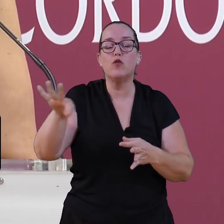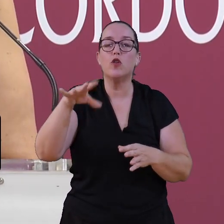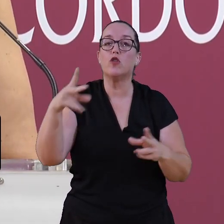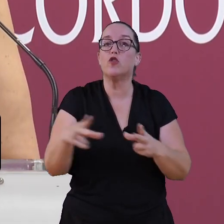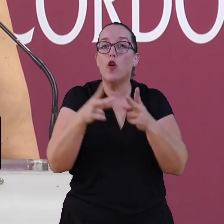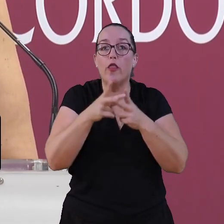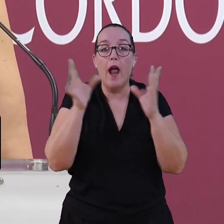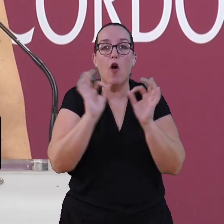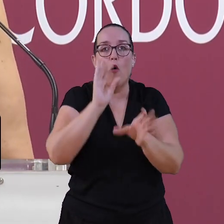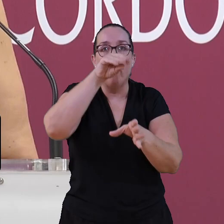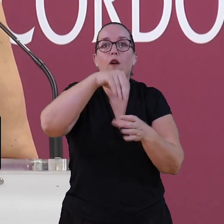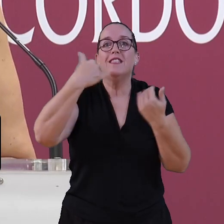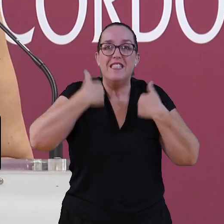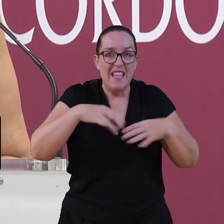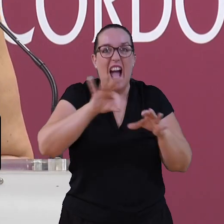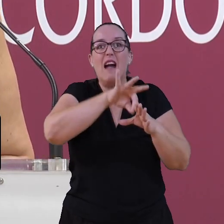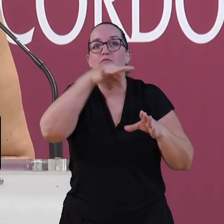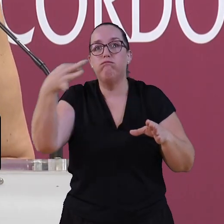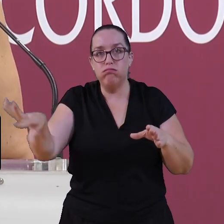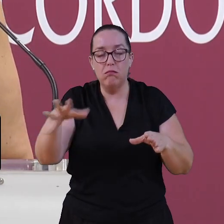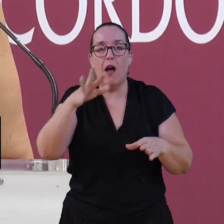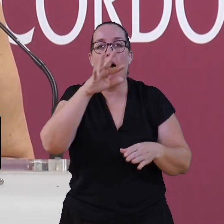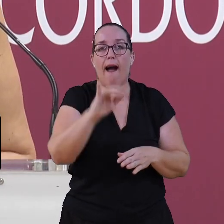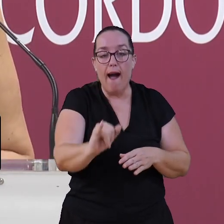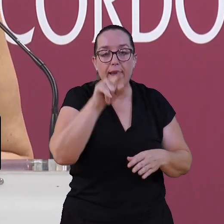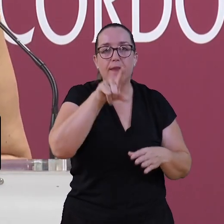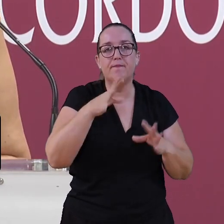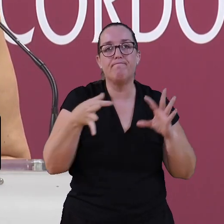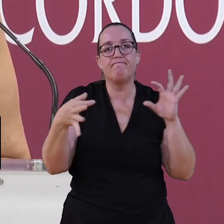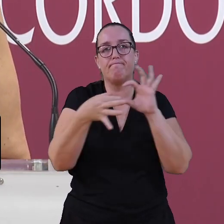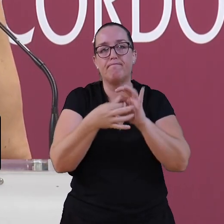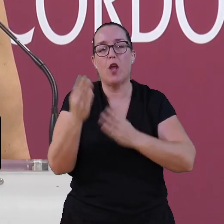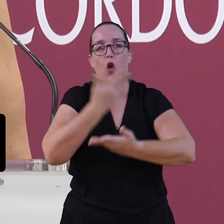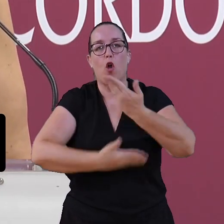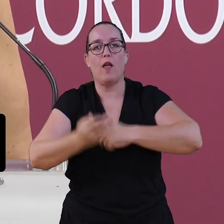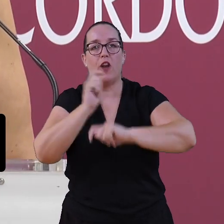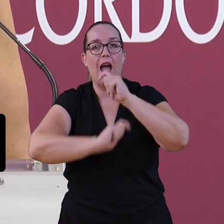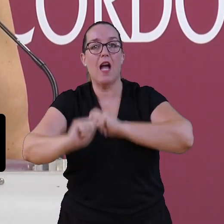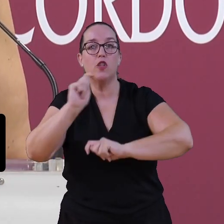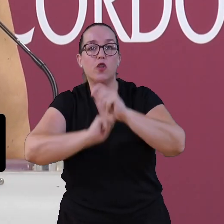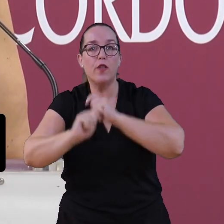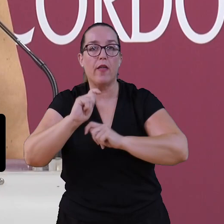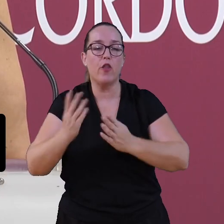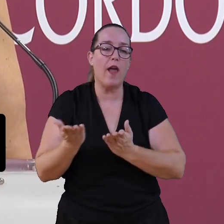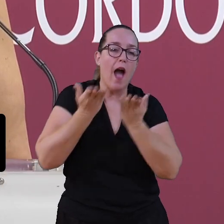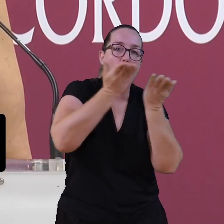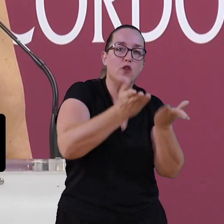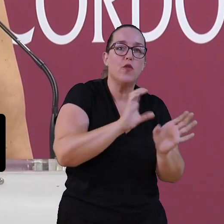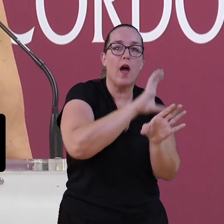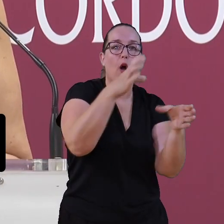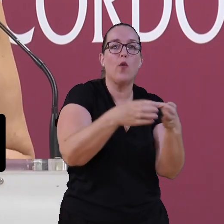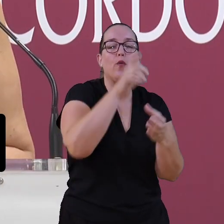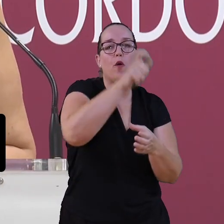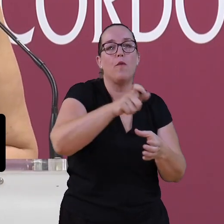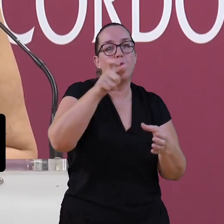en riesgo de exclusión social o que ya están en él, para que conjuntamente con las asociaciones que se presentan estas subvenciones